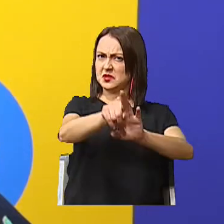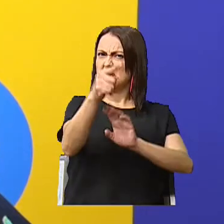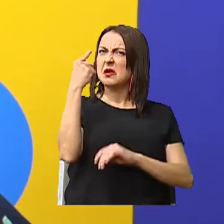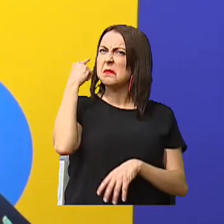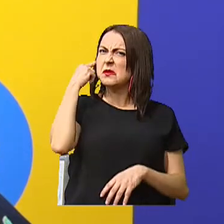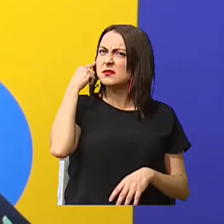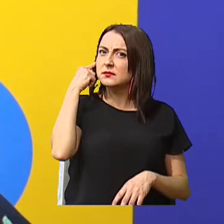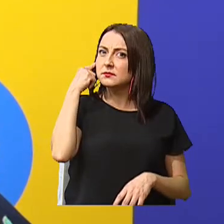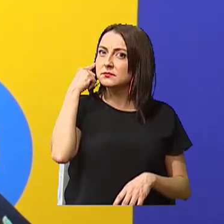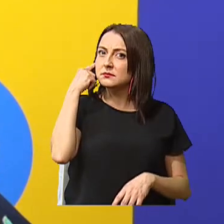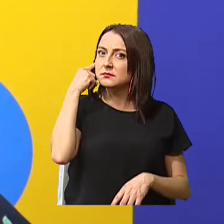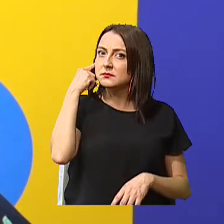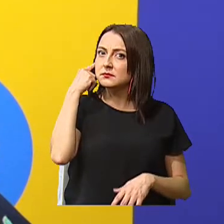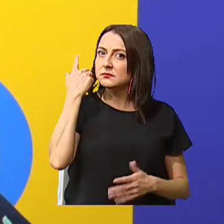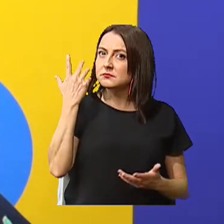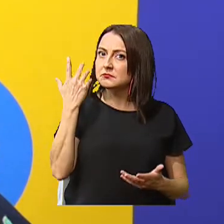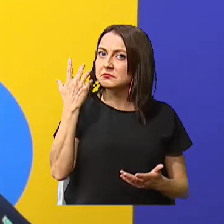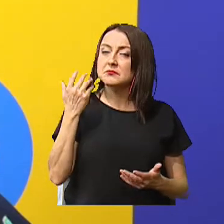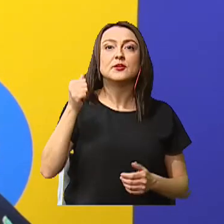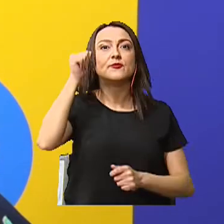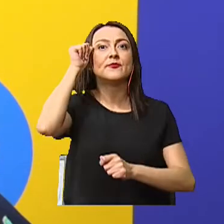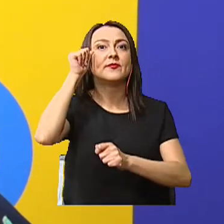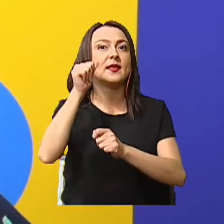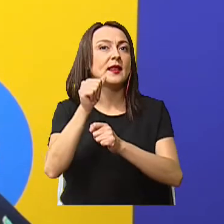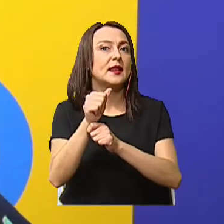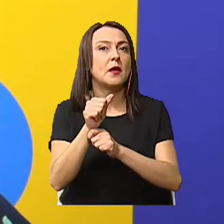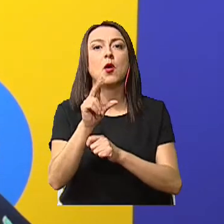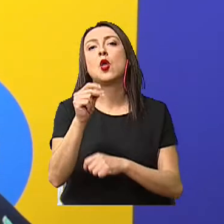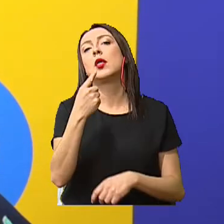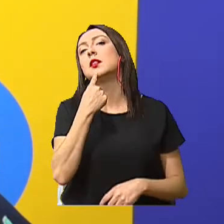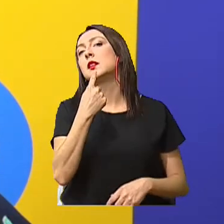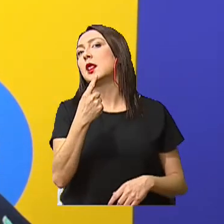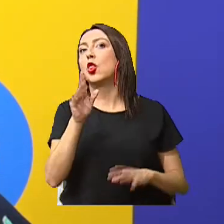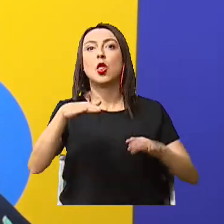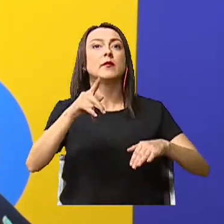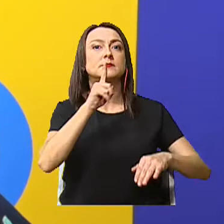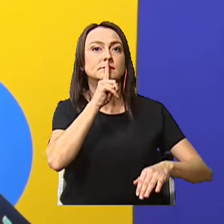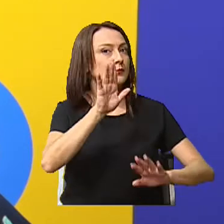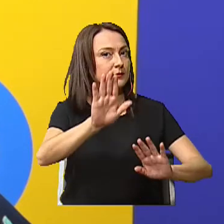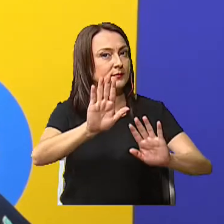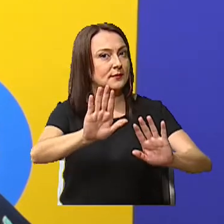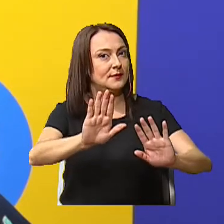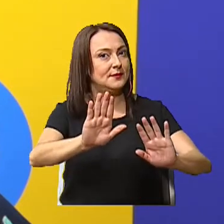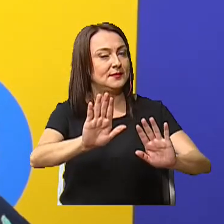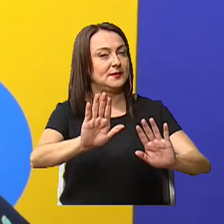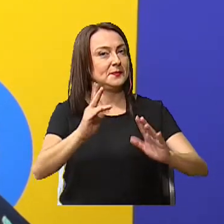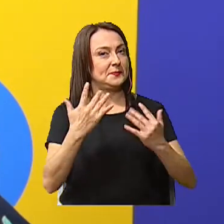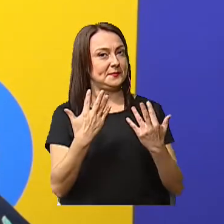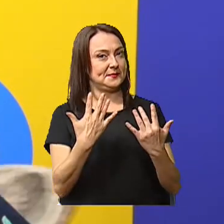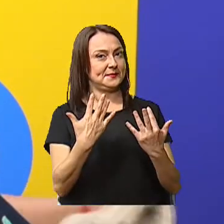ustedes? Recordemos, no me van a decir todavía. Vamos a dejarlo ahí.